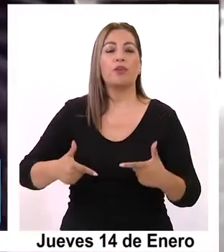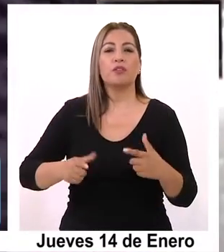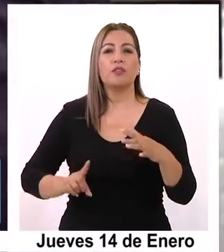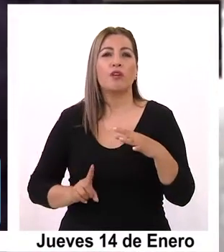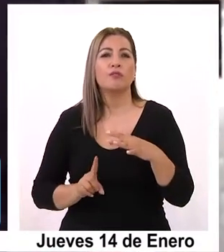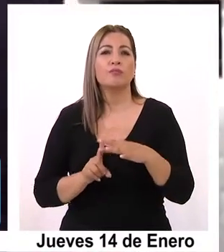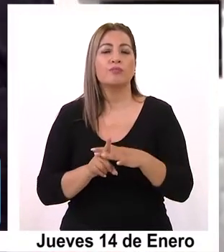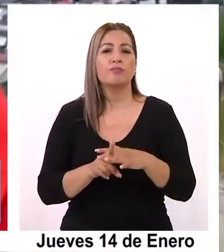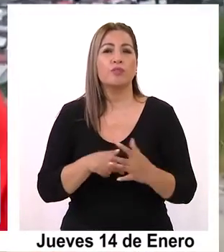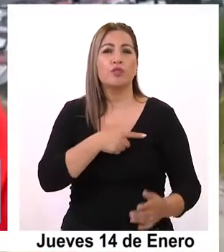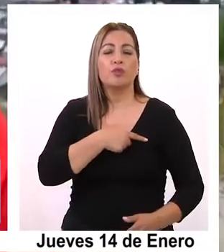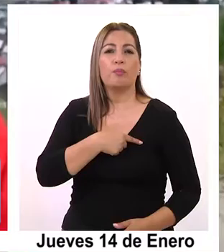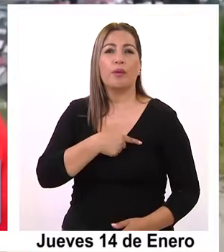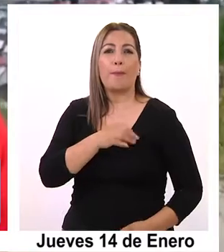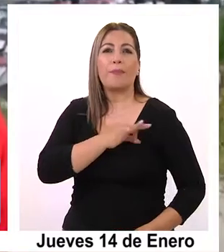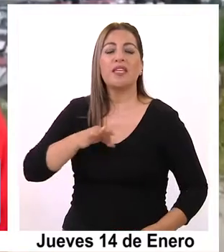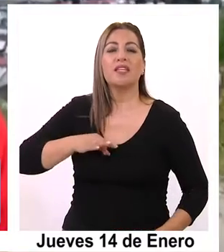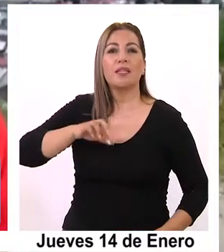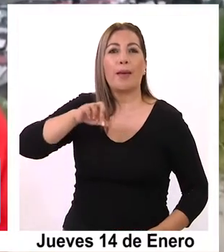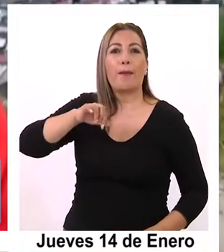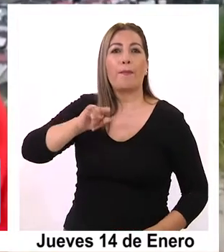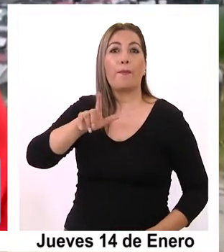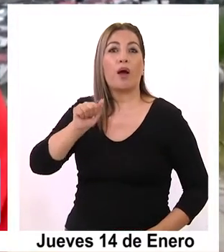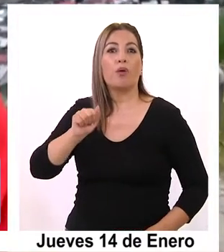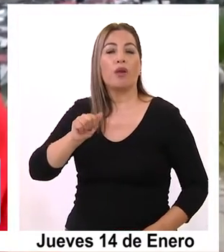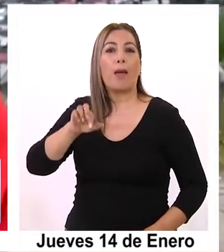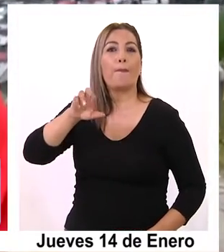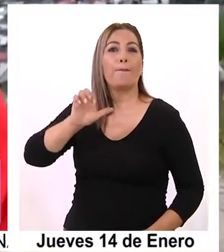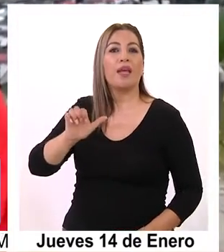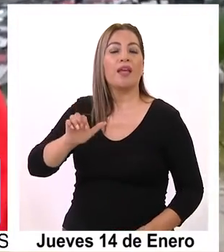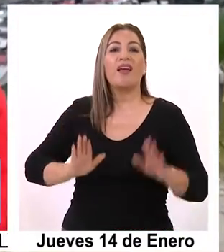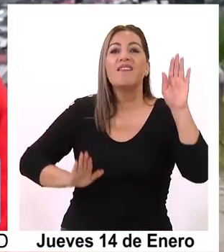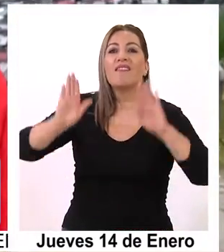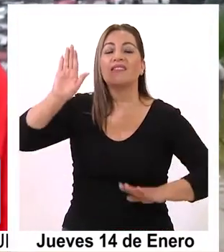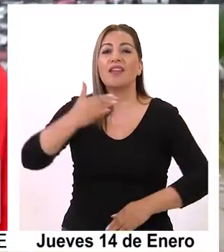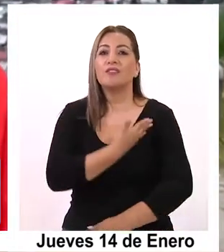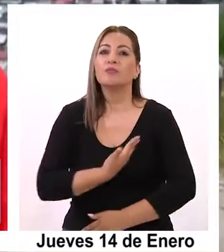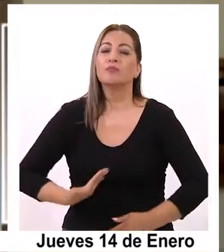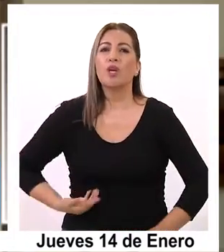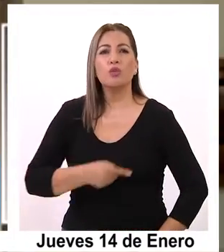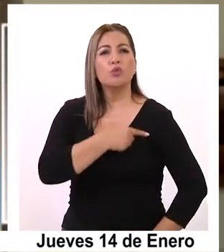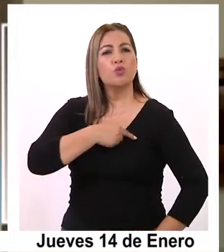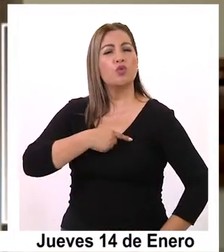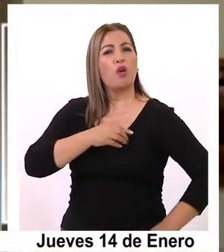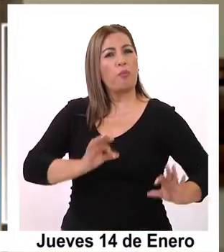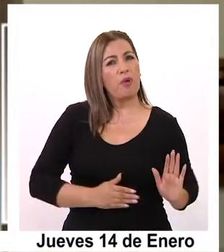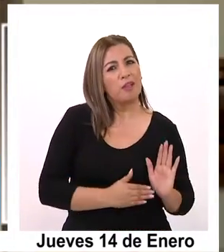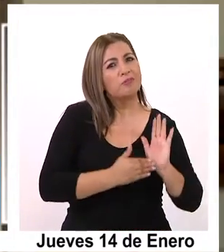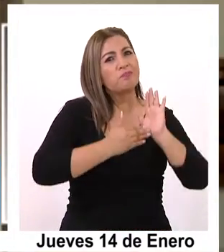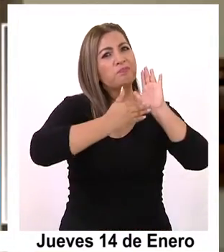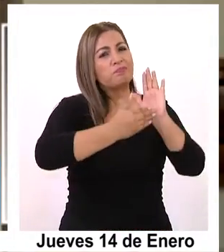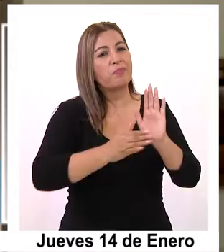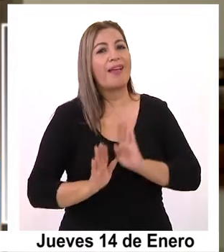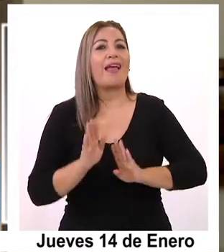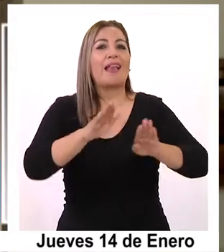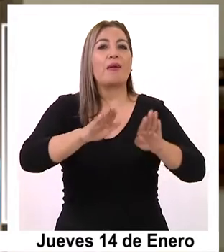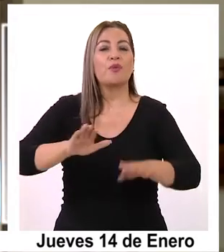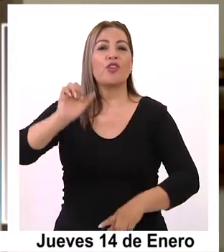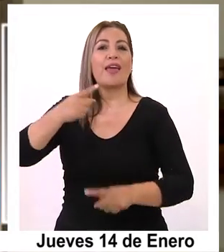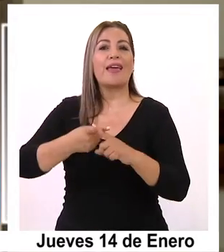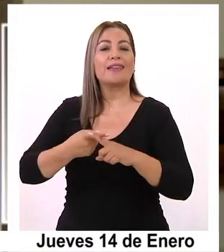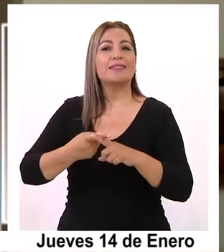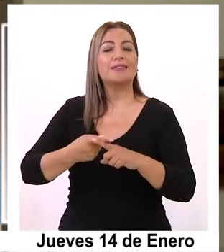ex ministra Paula Narváez como precandidata presidencial. Desde que su nombre fue puesto en la mesa con el apoyo de la